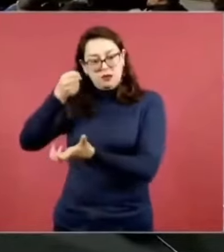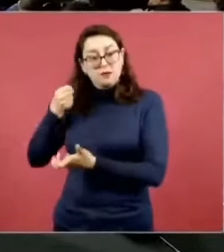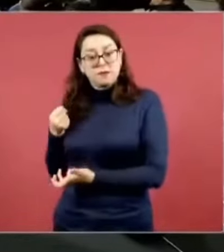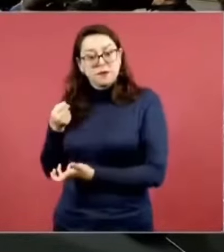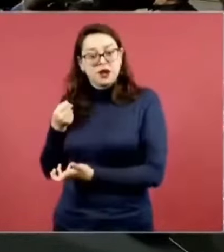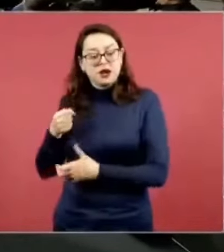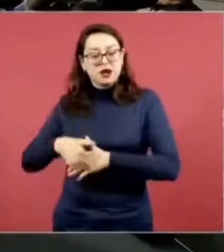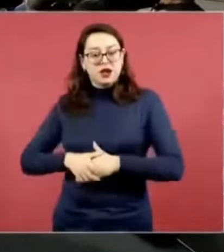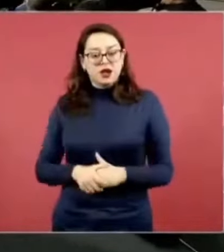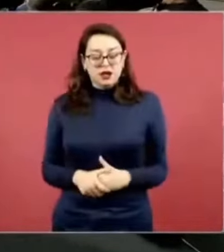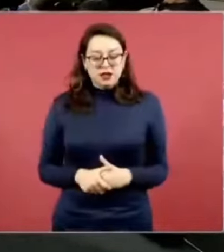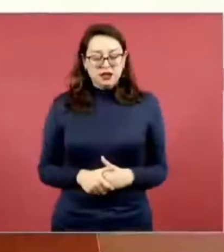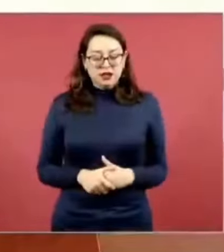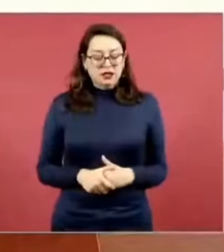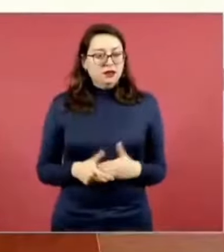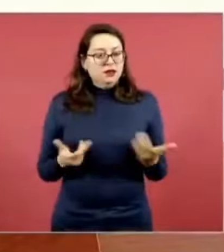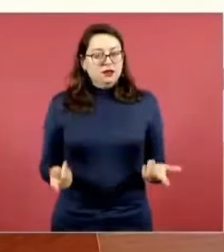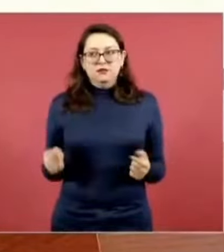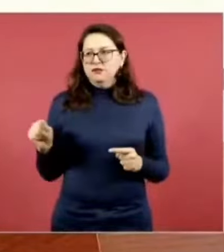pero en todo